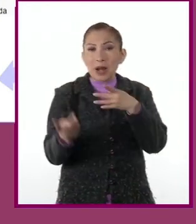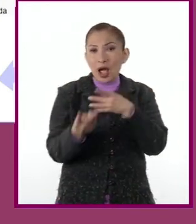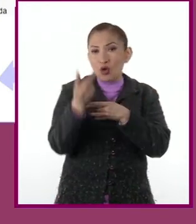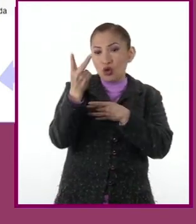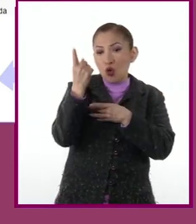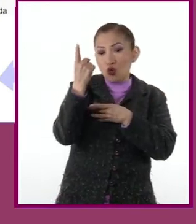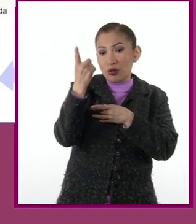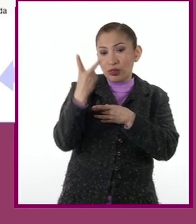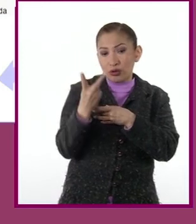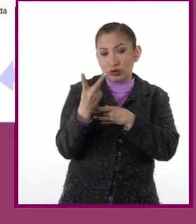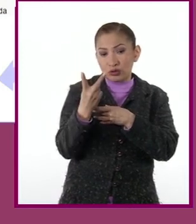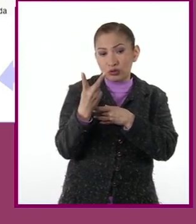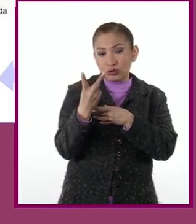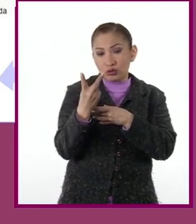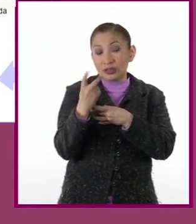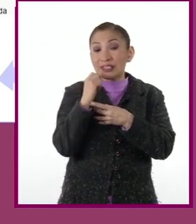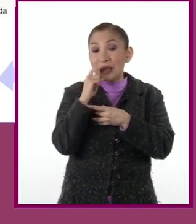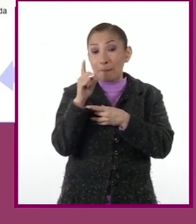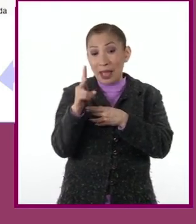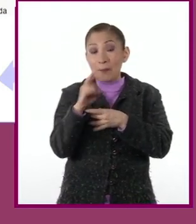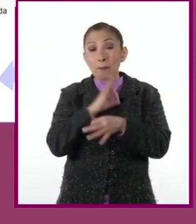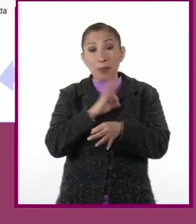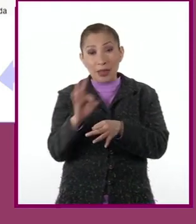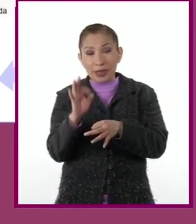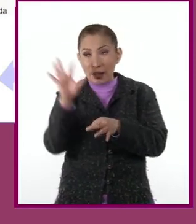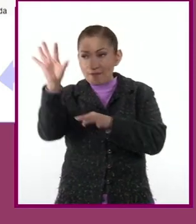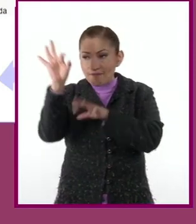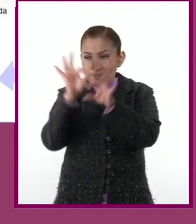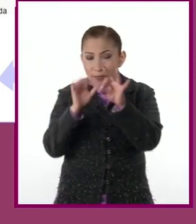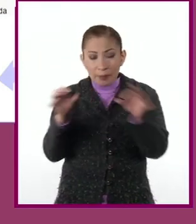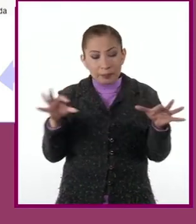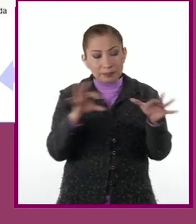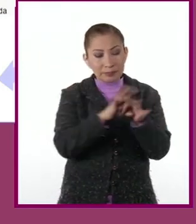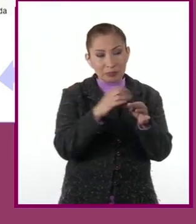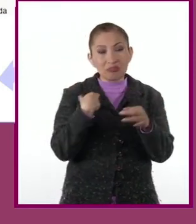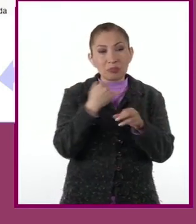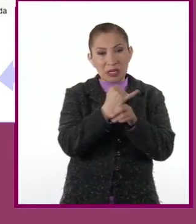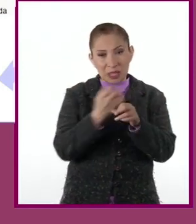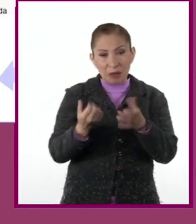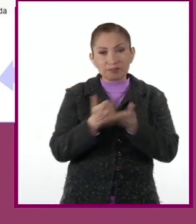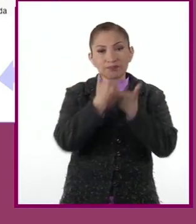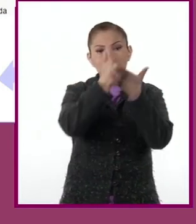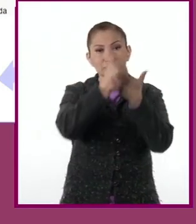1 y 2 y, por lo tanto, puede considerarse para la investigación.